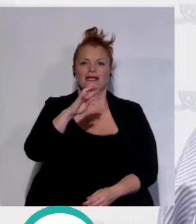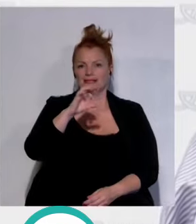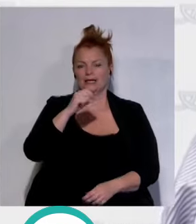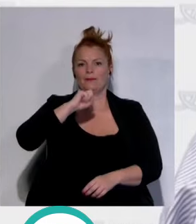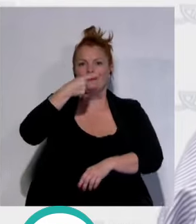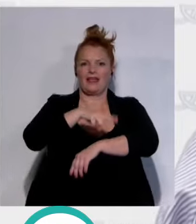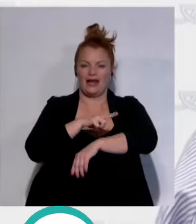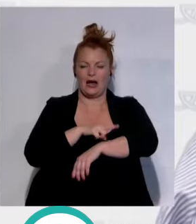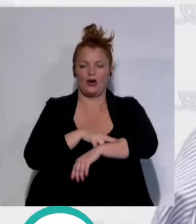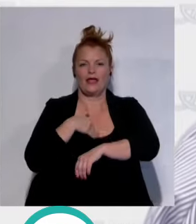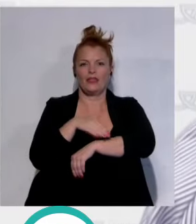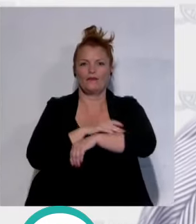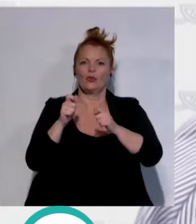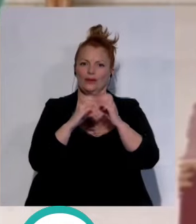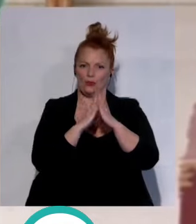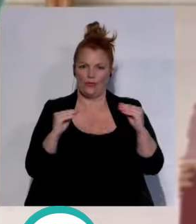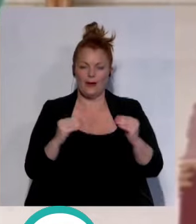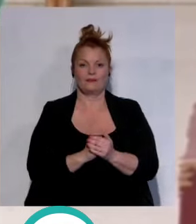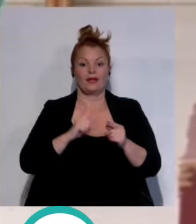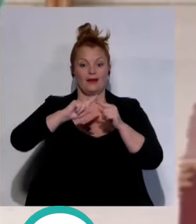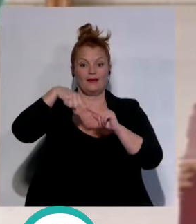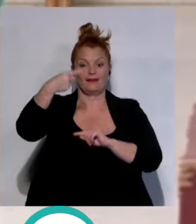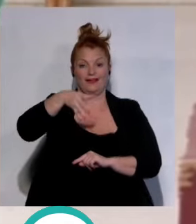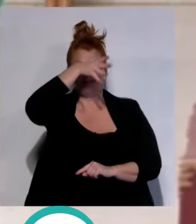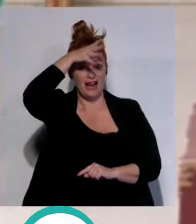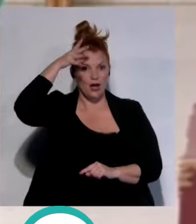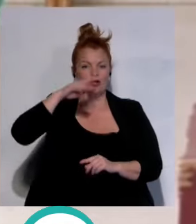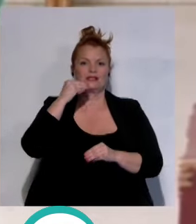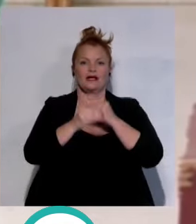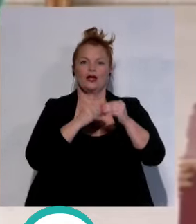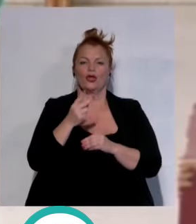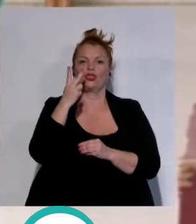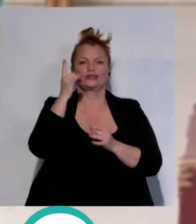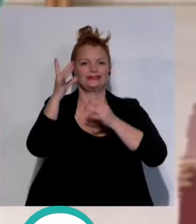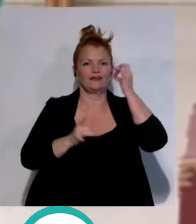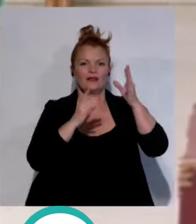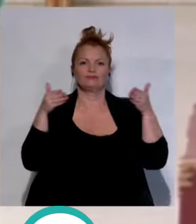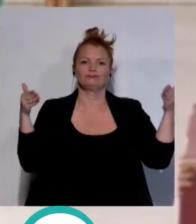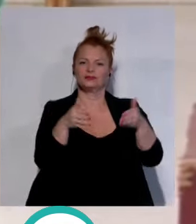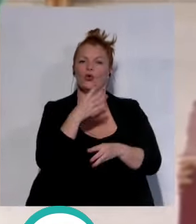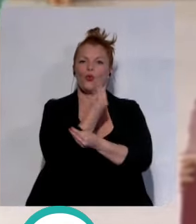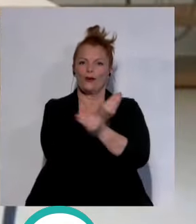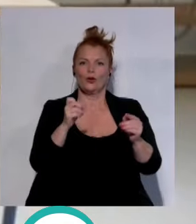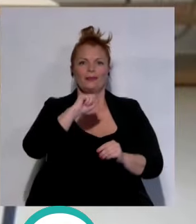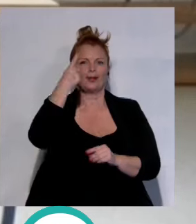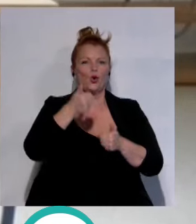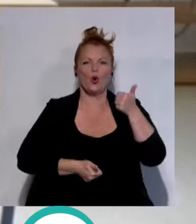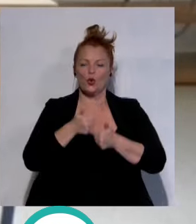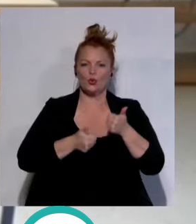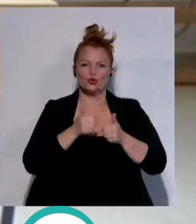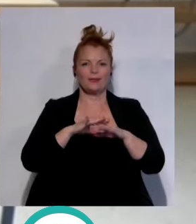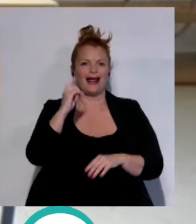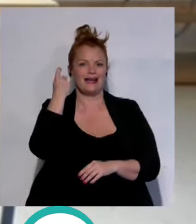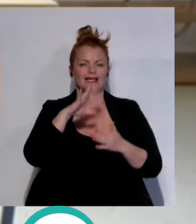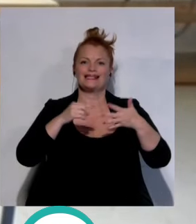de la Junta de Andalucía. Tras el verano se activarán dos iniciativas enfocadas a la juventud. Primero un concurso para alumnado